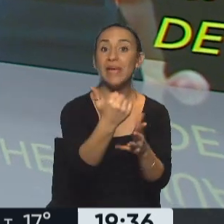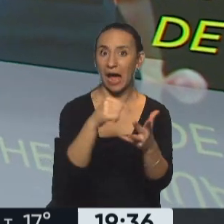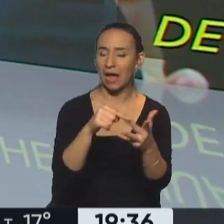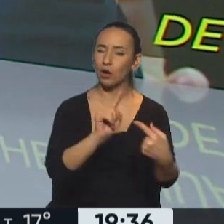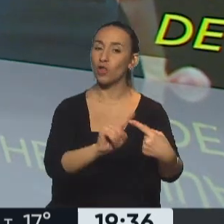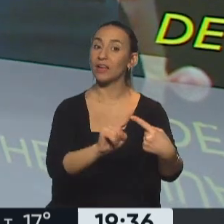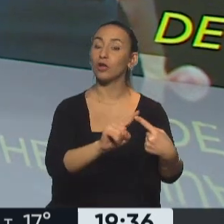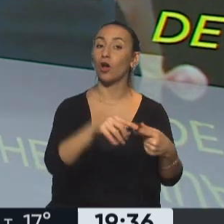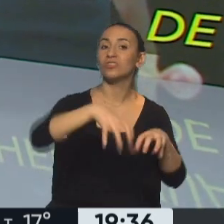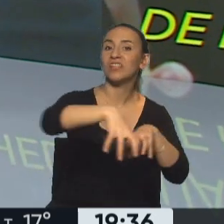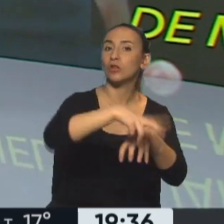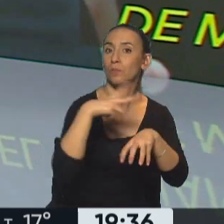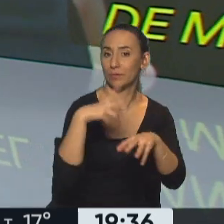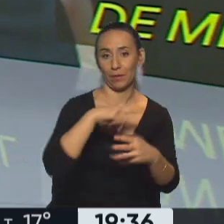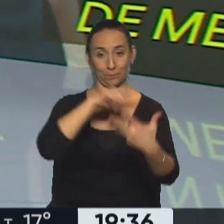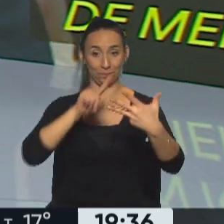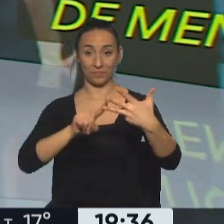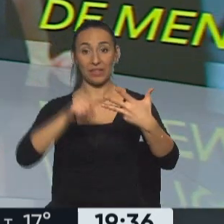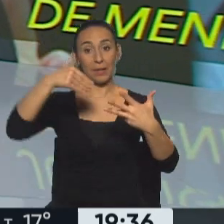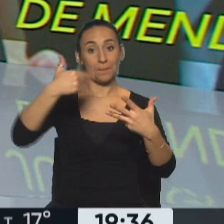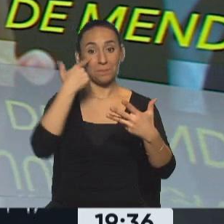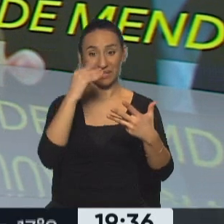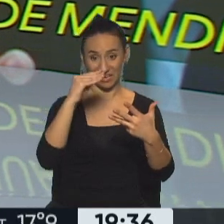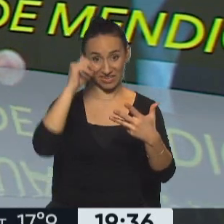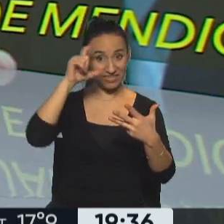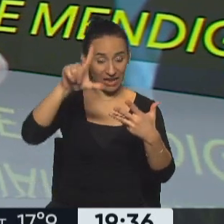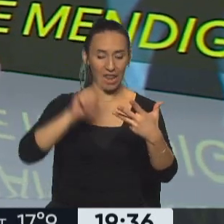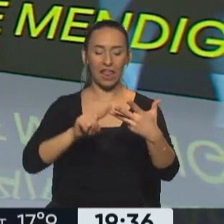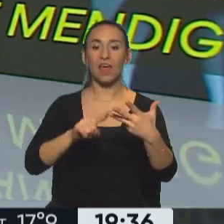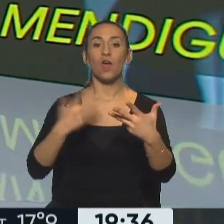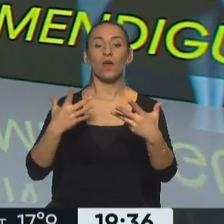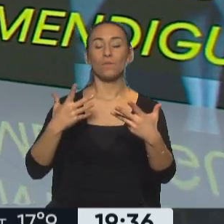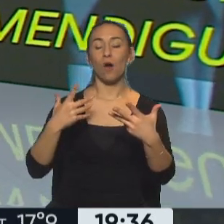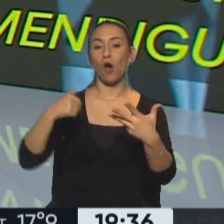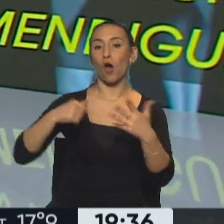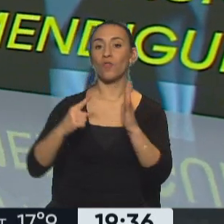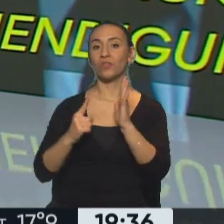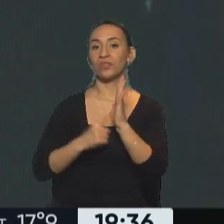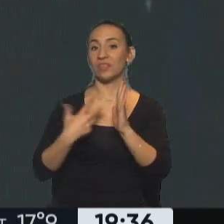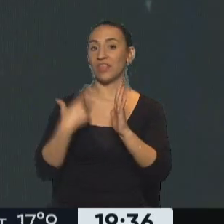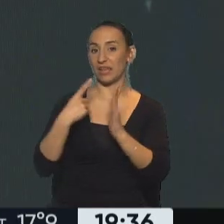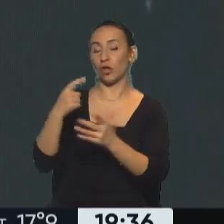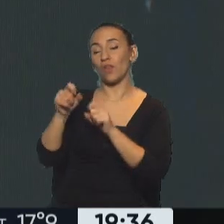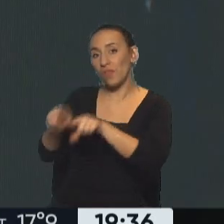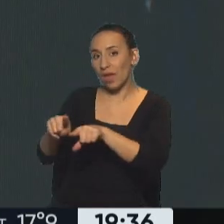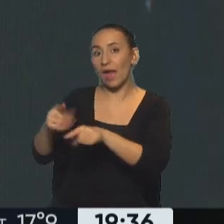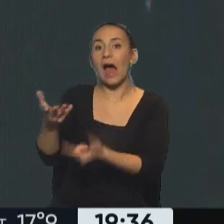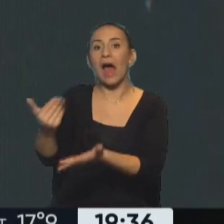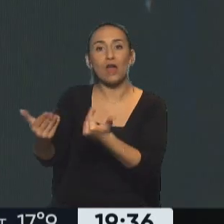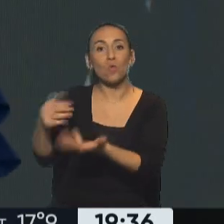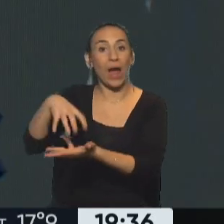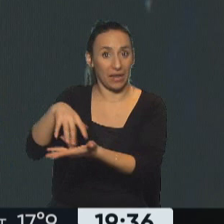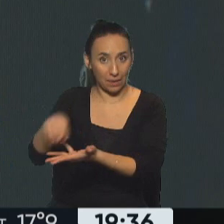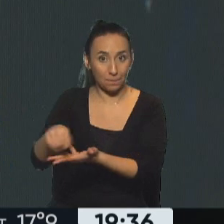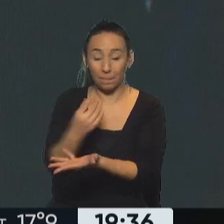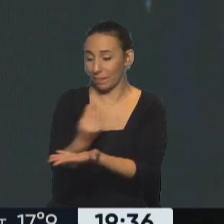Guillermo Michel es actualmente el titular de la aduana. Ah, este señor no lo tengo. Este es recientemente designado en